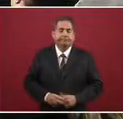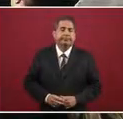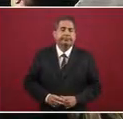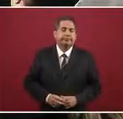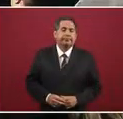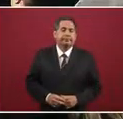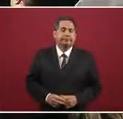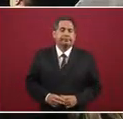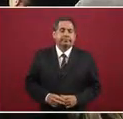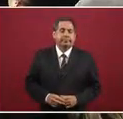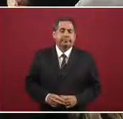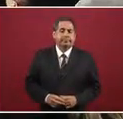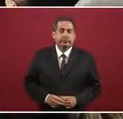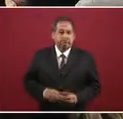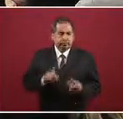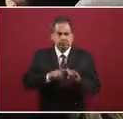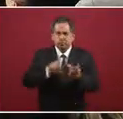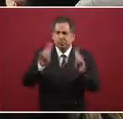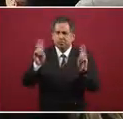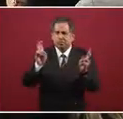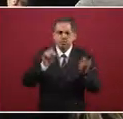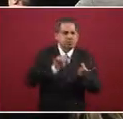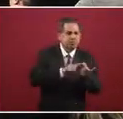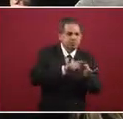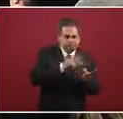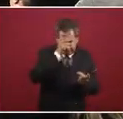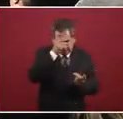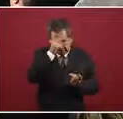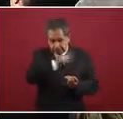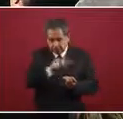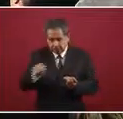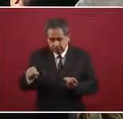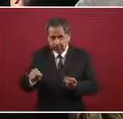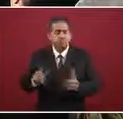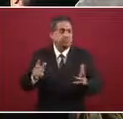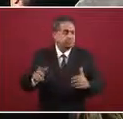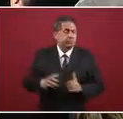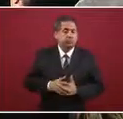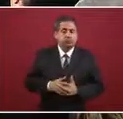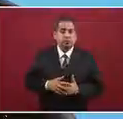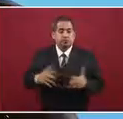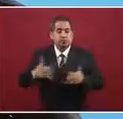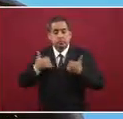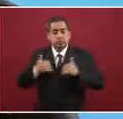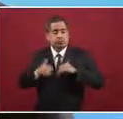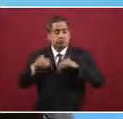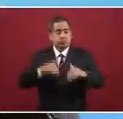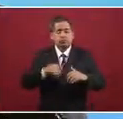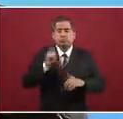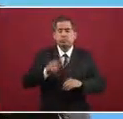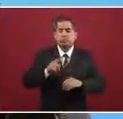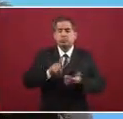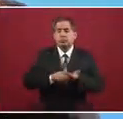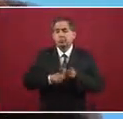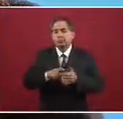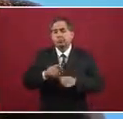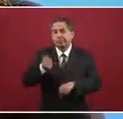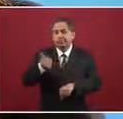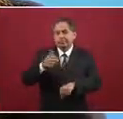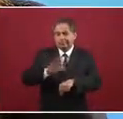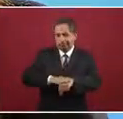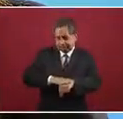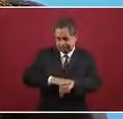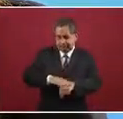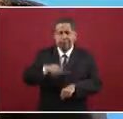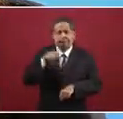Áreas de capacitación, donde más jóvenes se han incorporado es en áreas administrativas. Crecimos